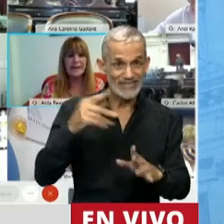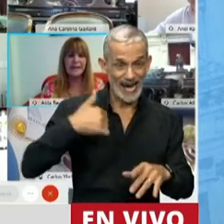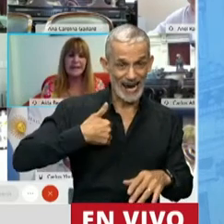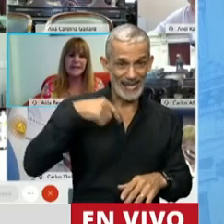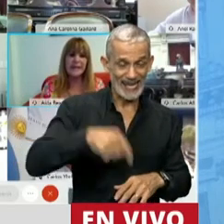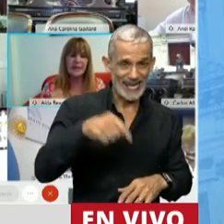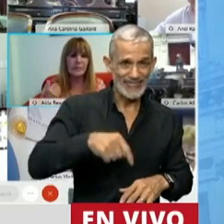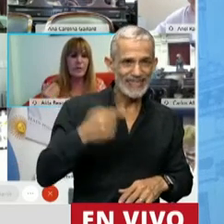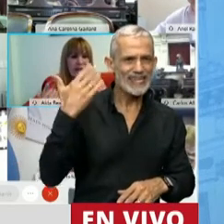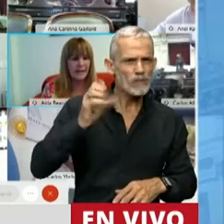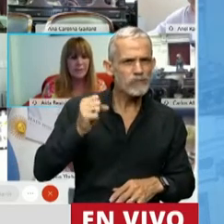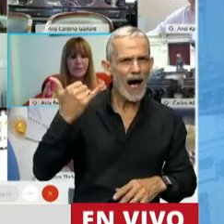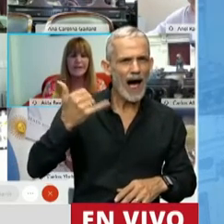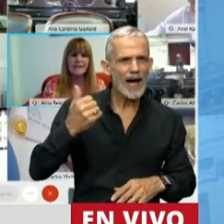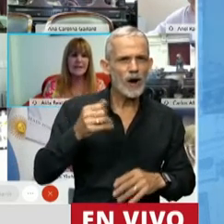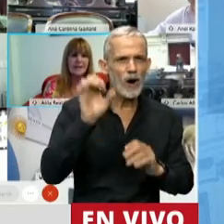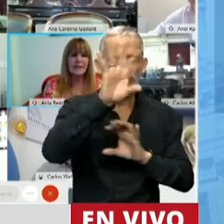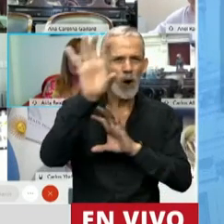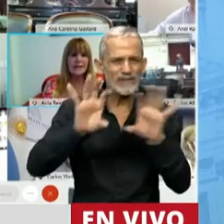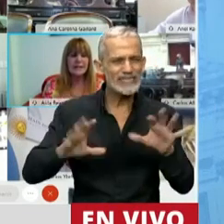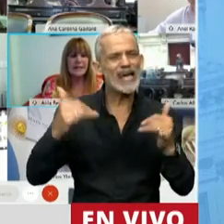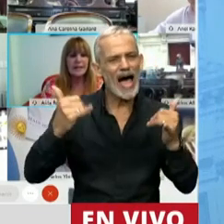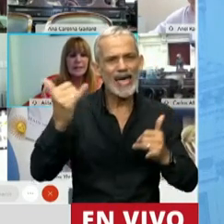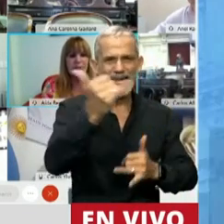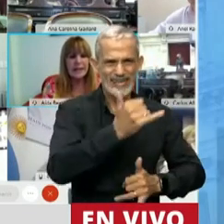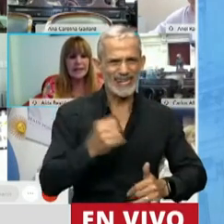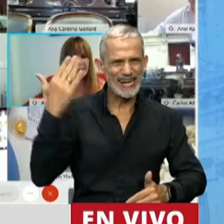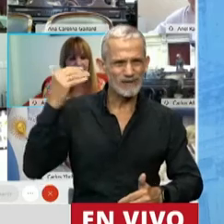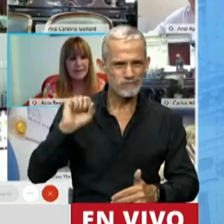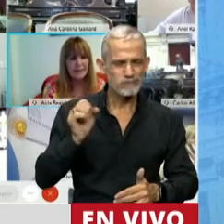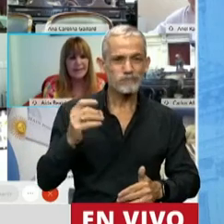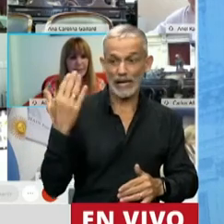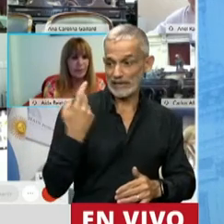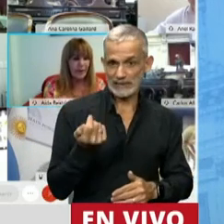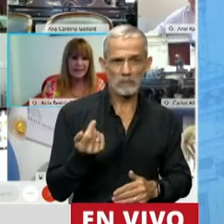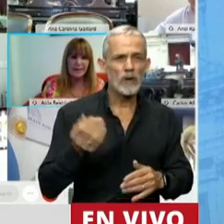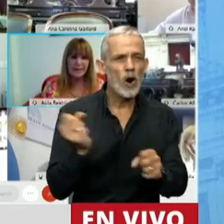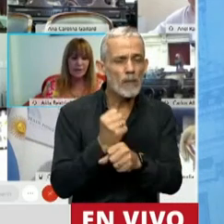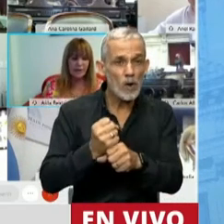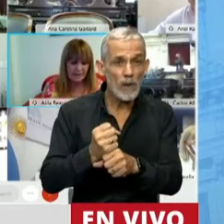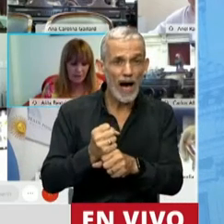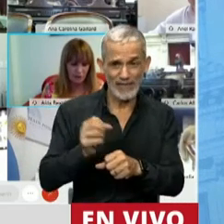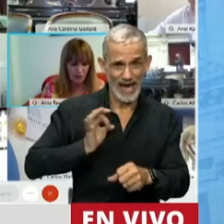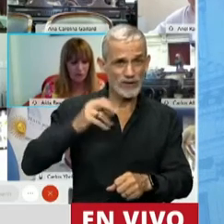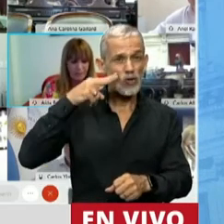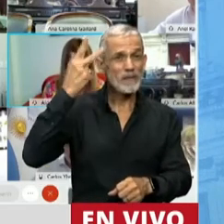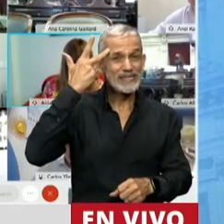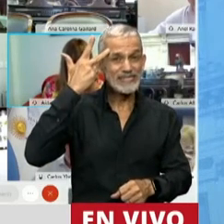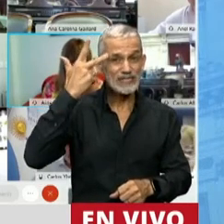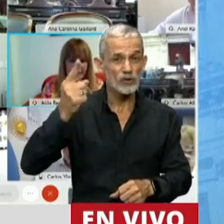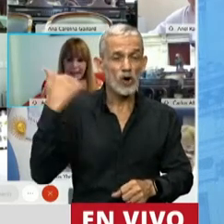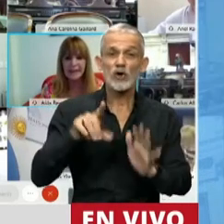República Argentina como en cada provincia. Tenemos la recientemente aprobada en el 2018,